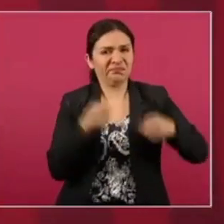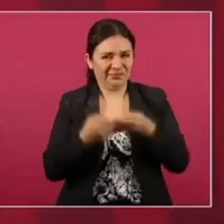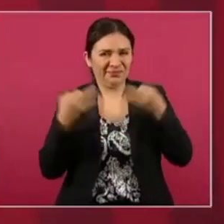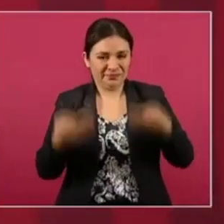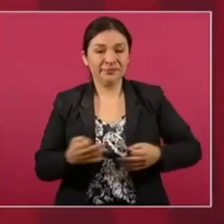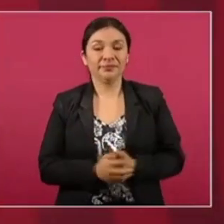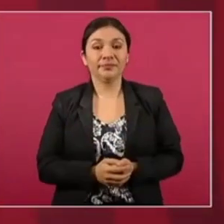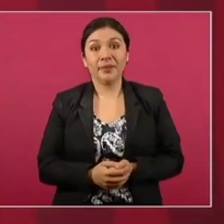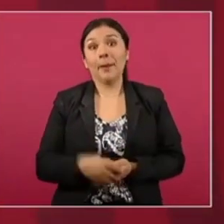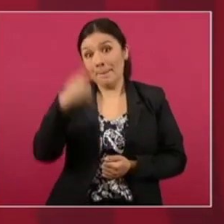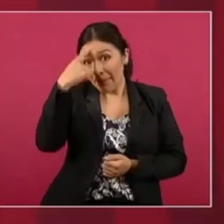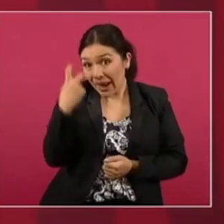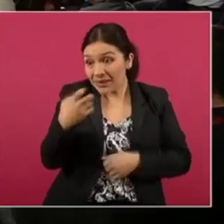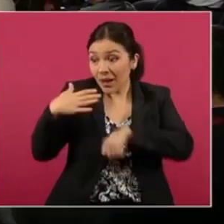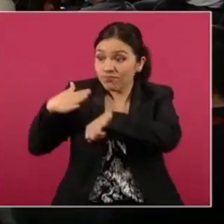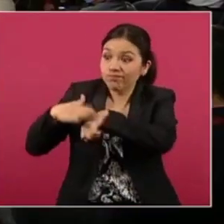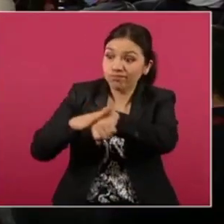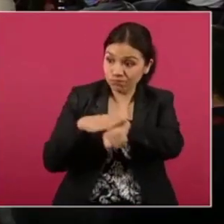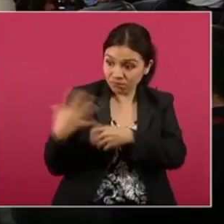convocatoria a tomar las armas.